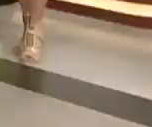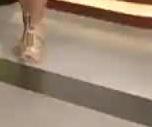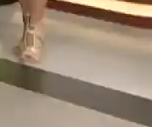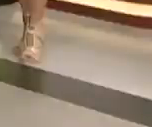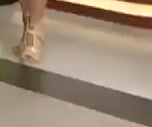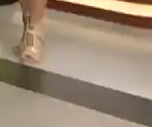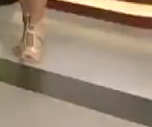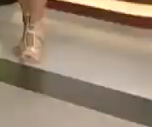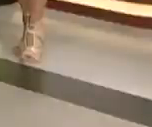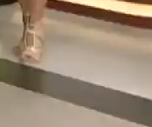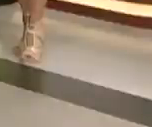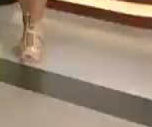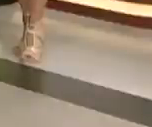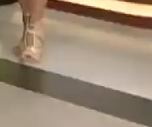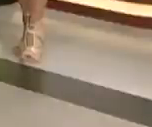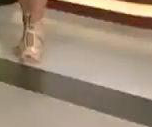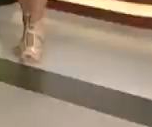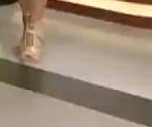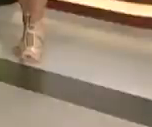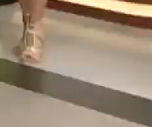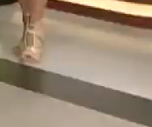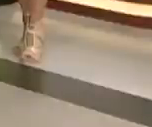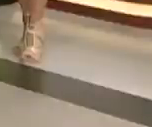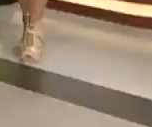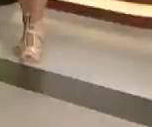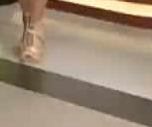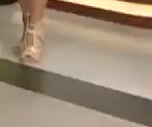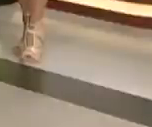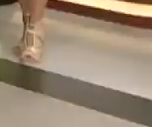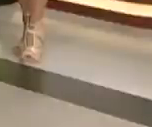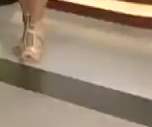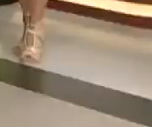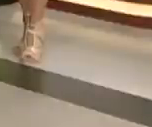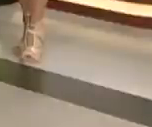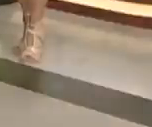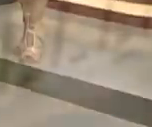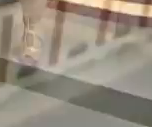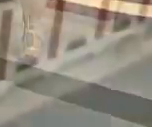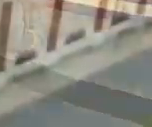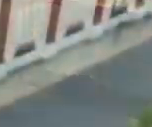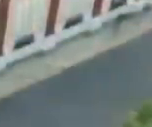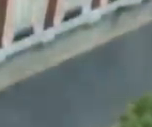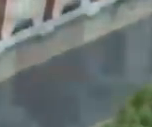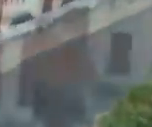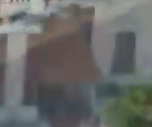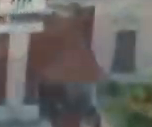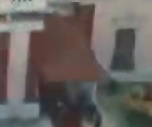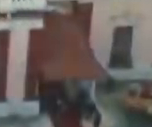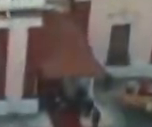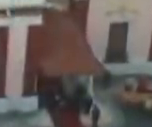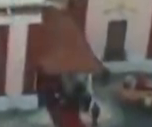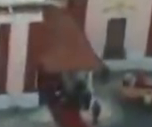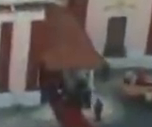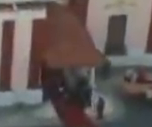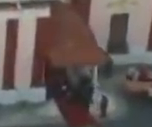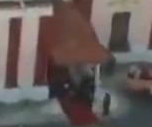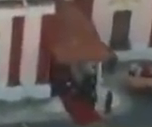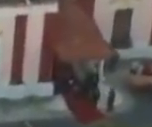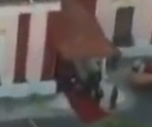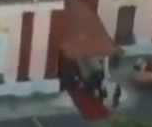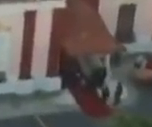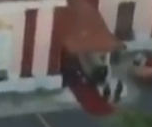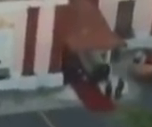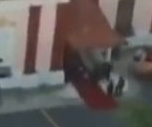Amigos televidentes, hacemos el presente avance informativo de último minuto con información que se genera desde el Palacio de Miraflores.